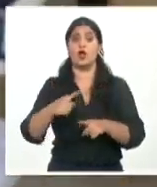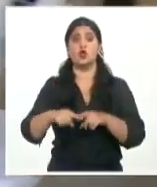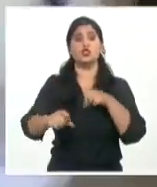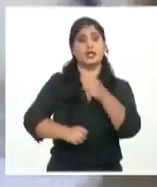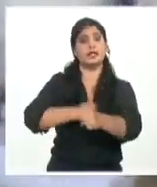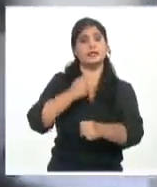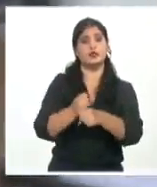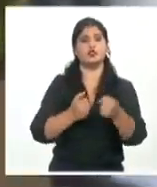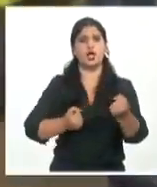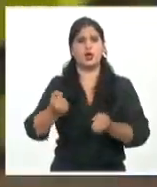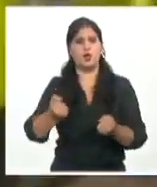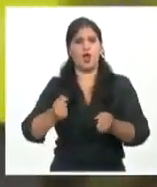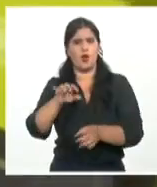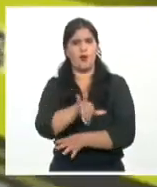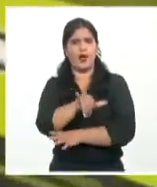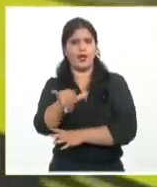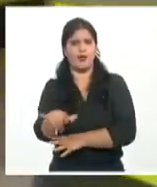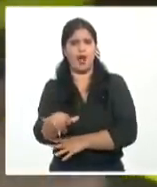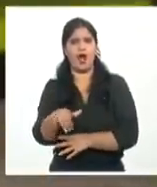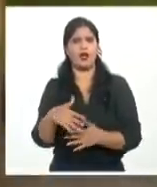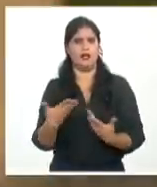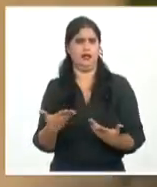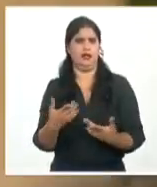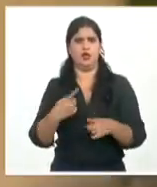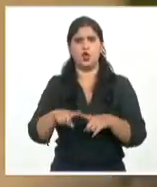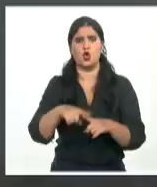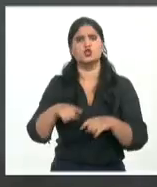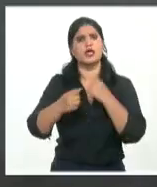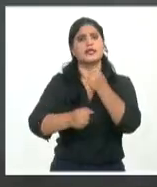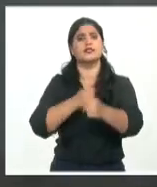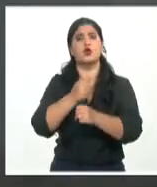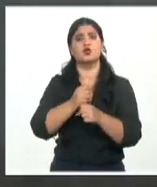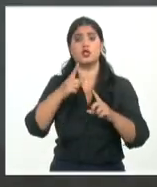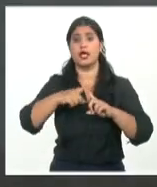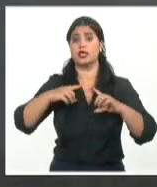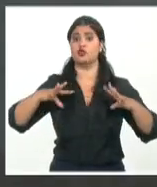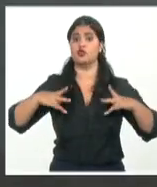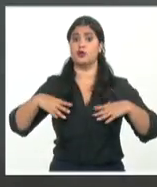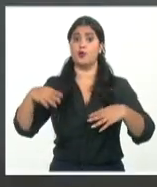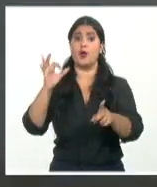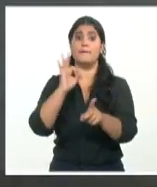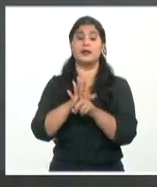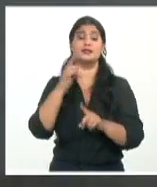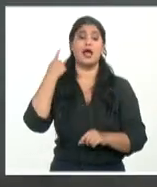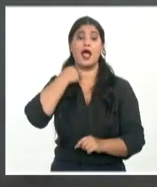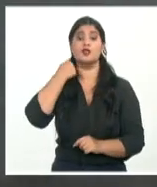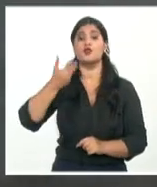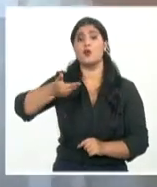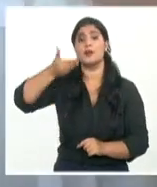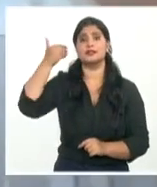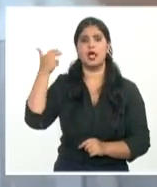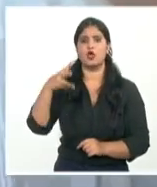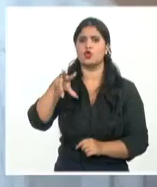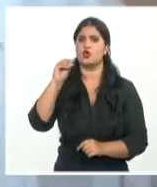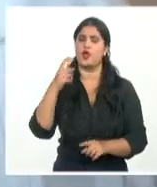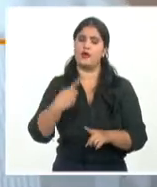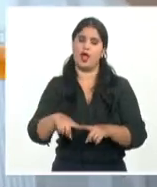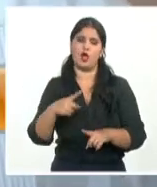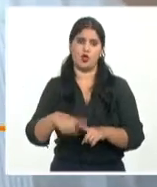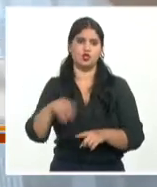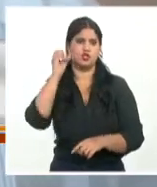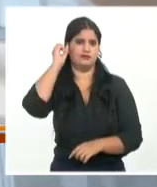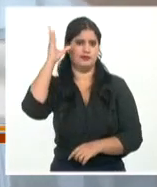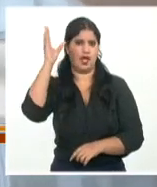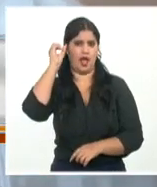Consejo de la Administración en La Habana y desde el año 2020 se le sumaron nuevas misiones. Independientemente